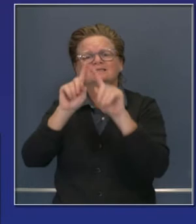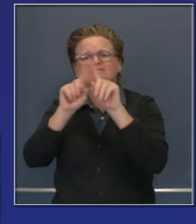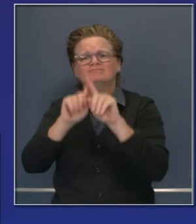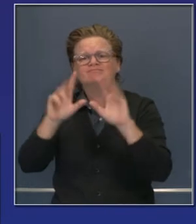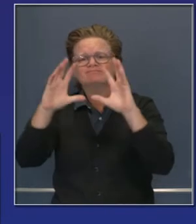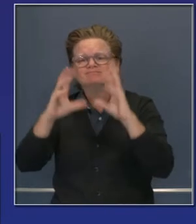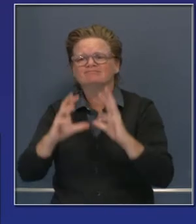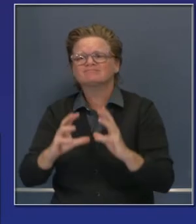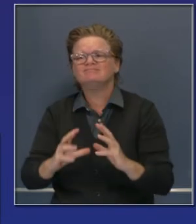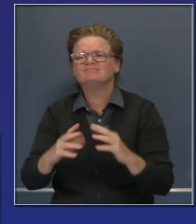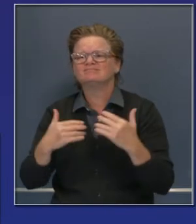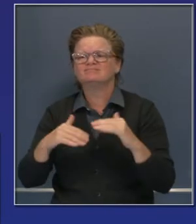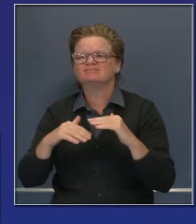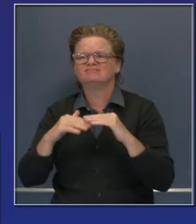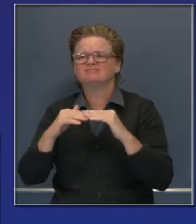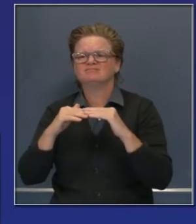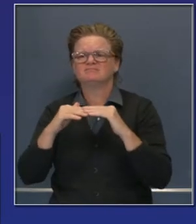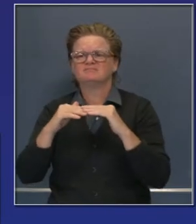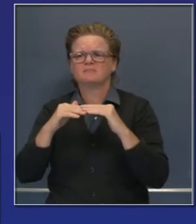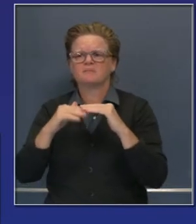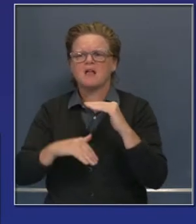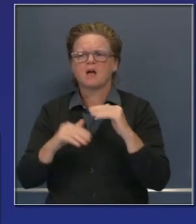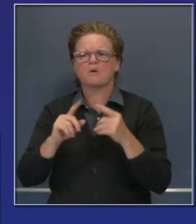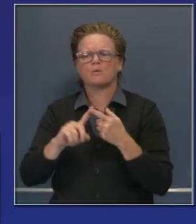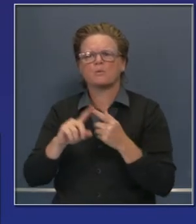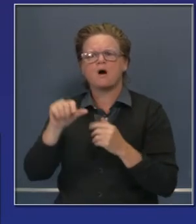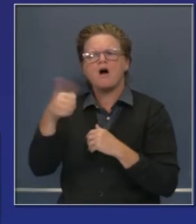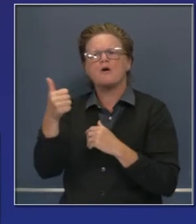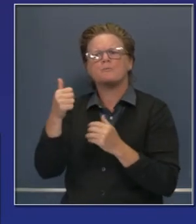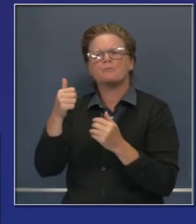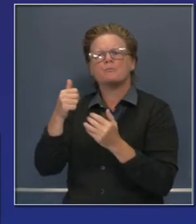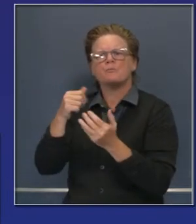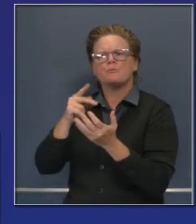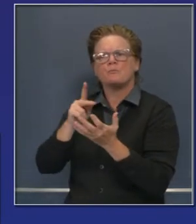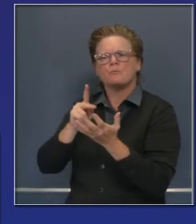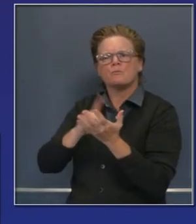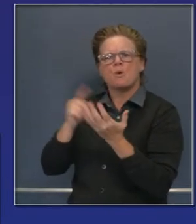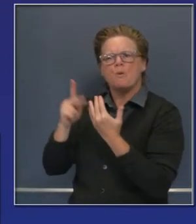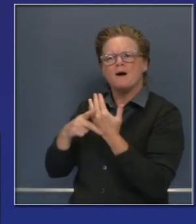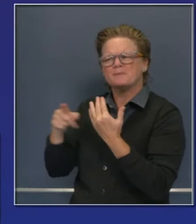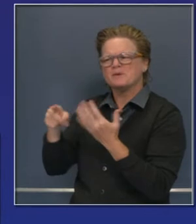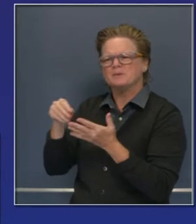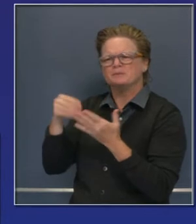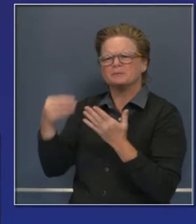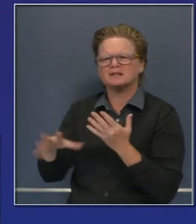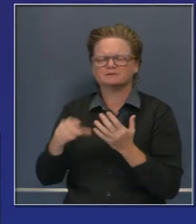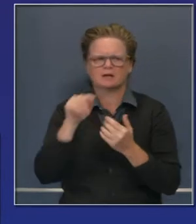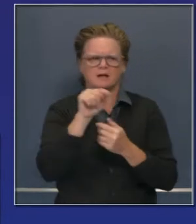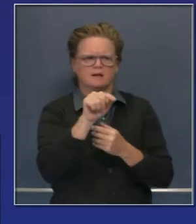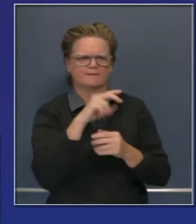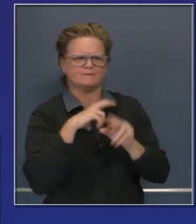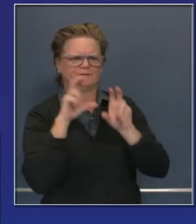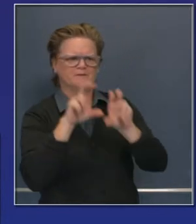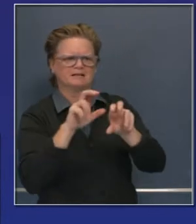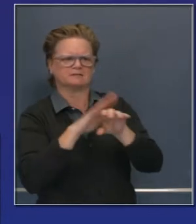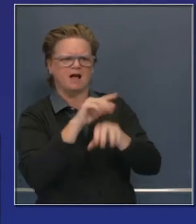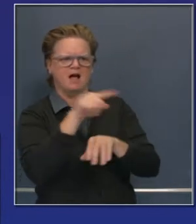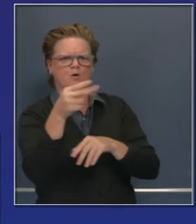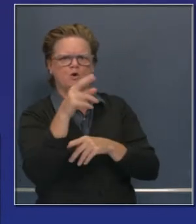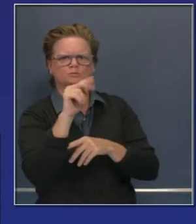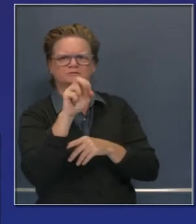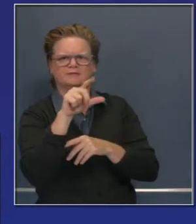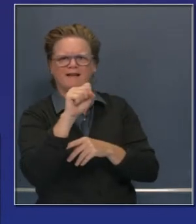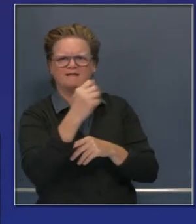casi algo que no se puede olvidar. Comparado a otros programas, también